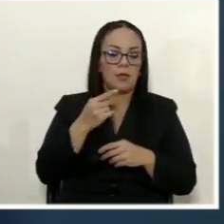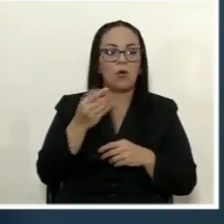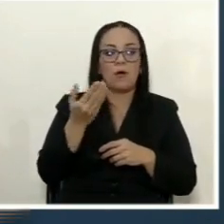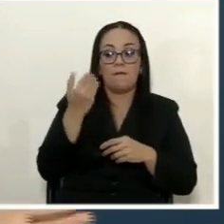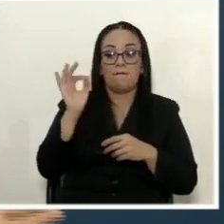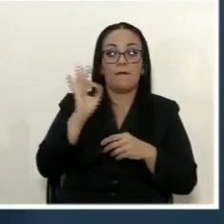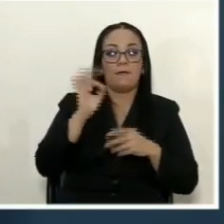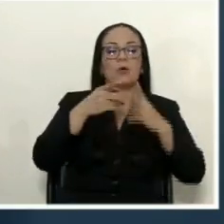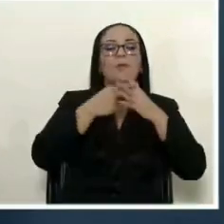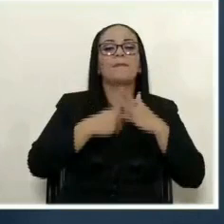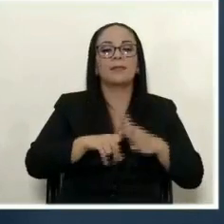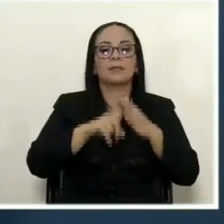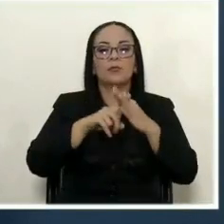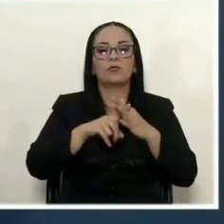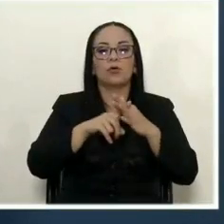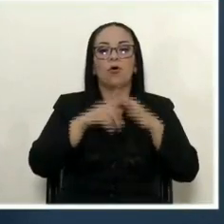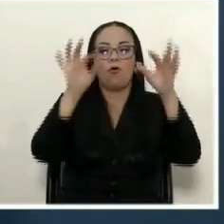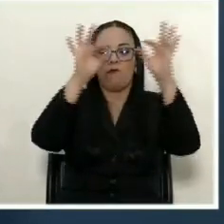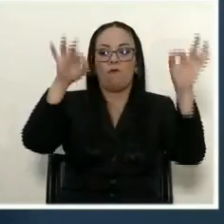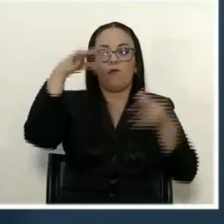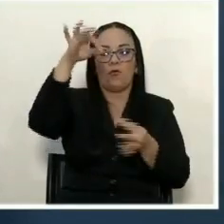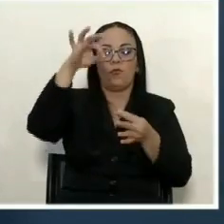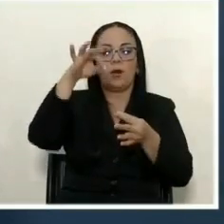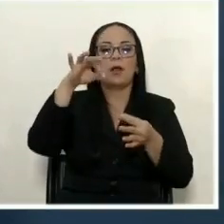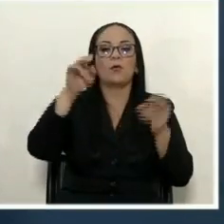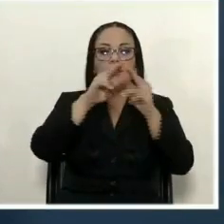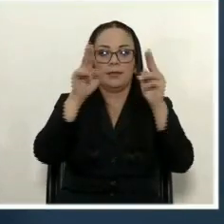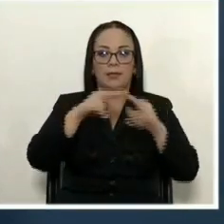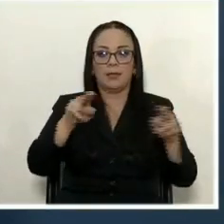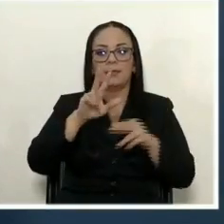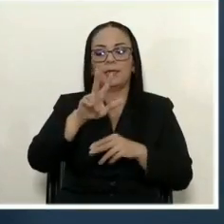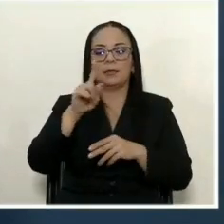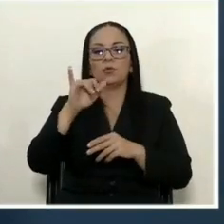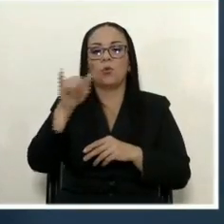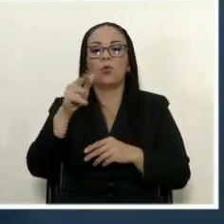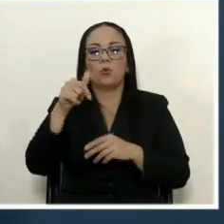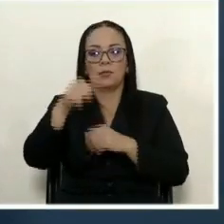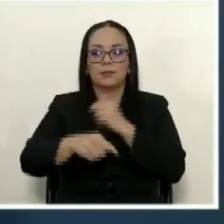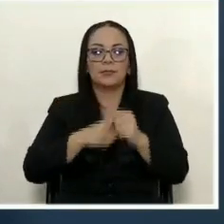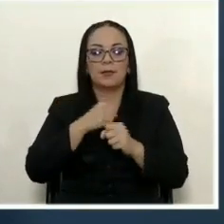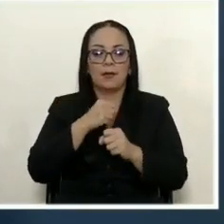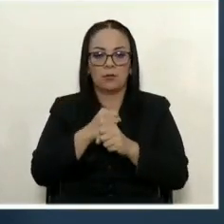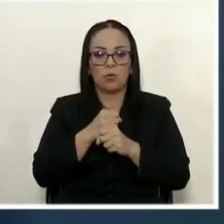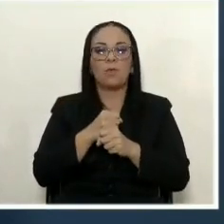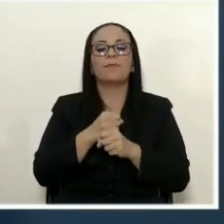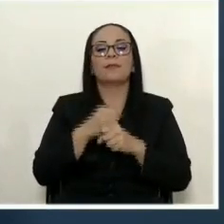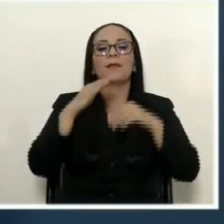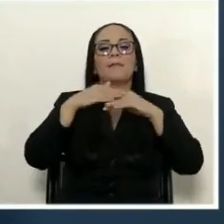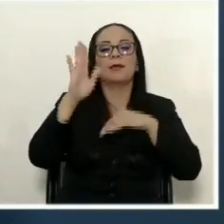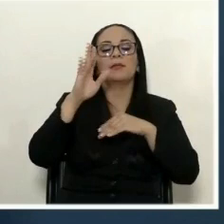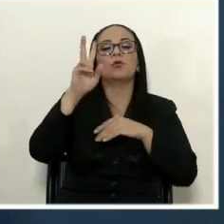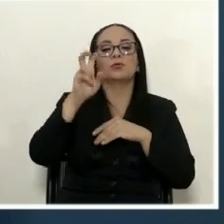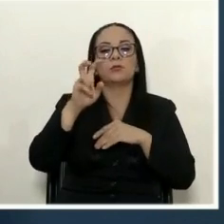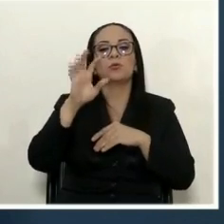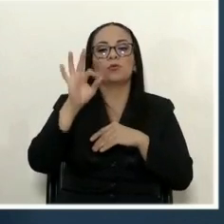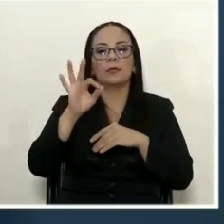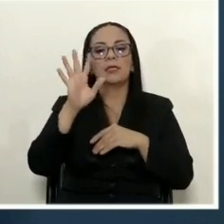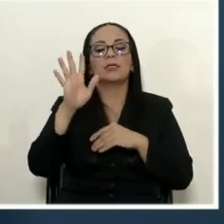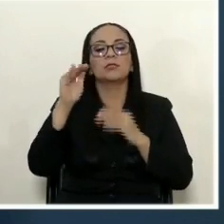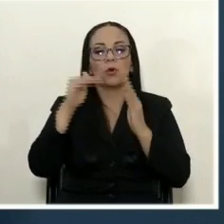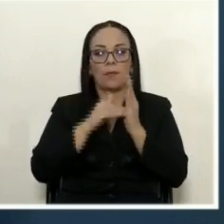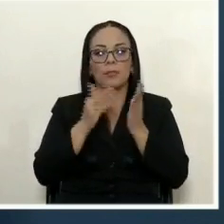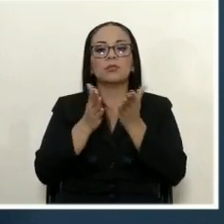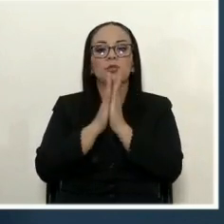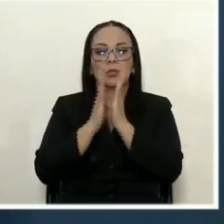febrero arrancamos con el formulario en línea que al 31 de julio de este año había registrado más de doscientas noventa y cinco